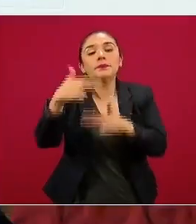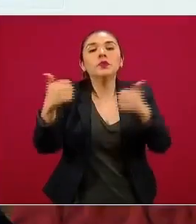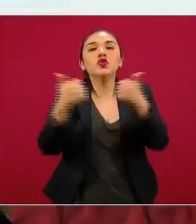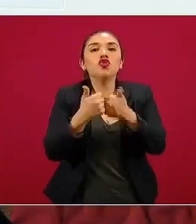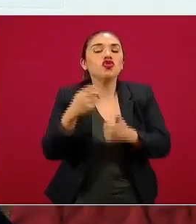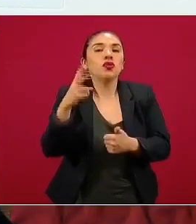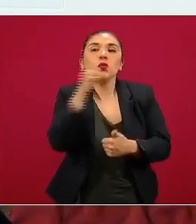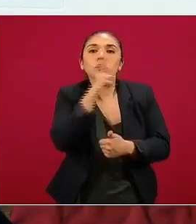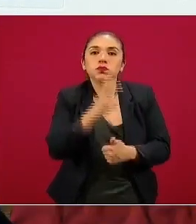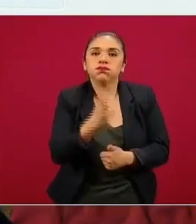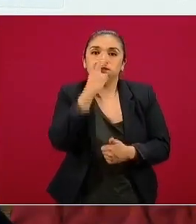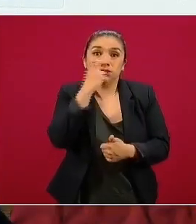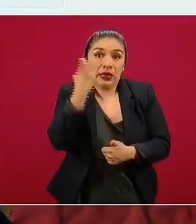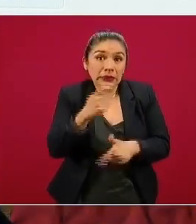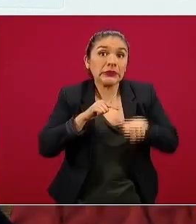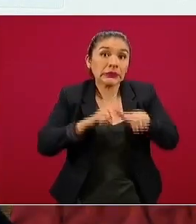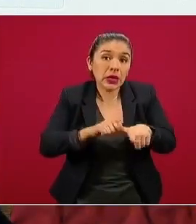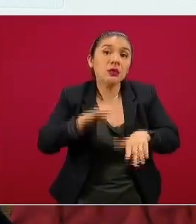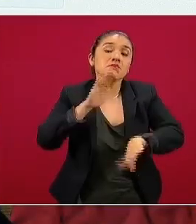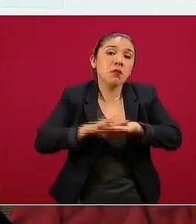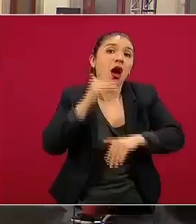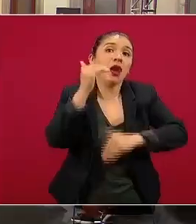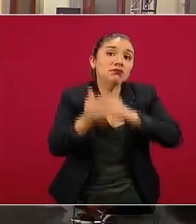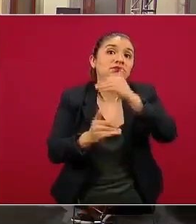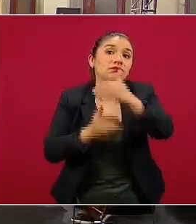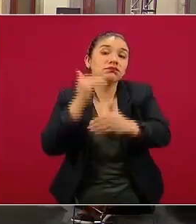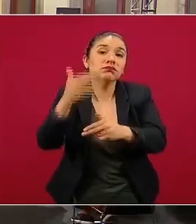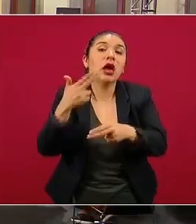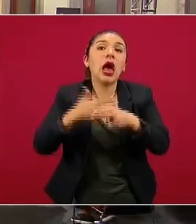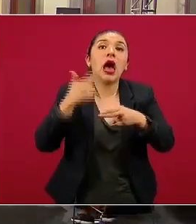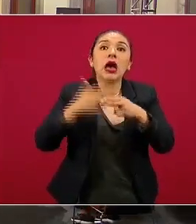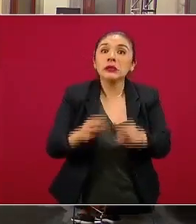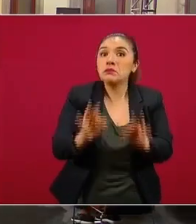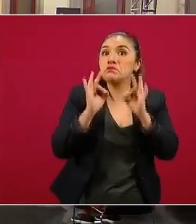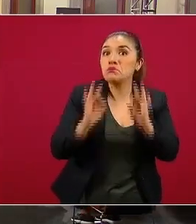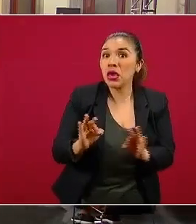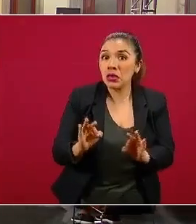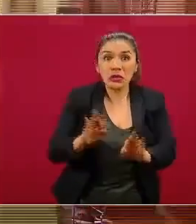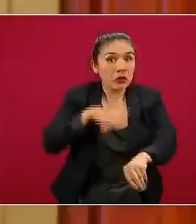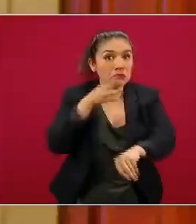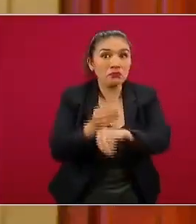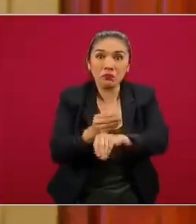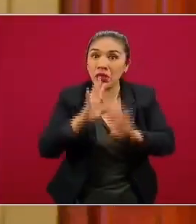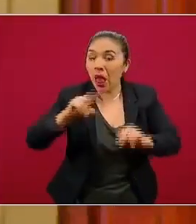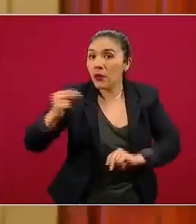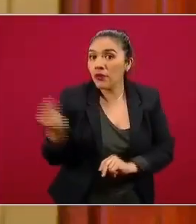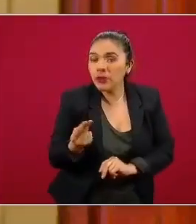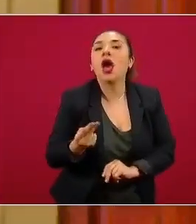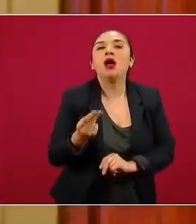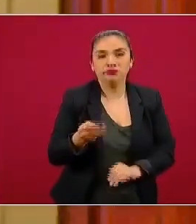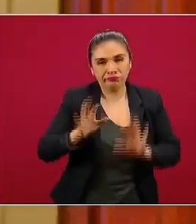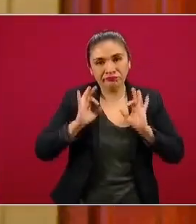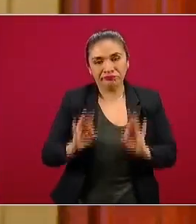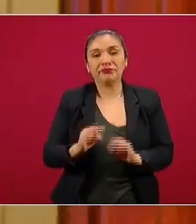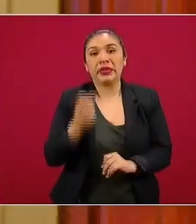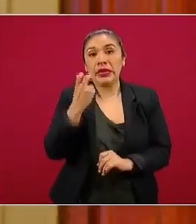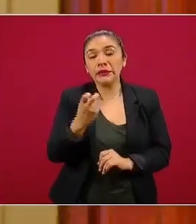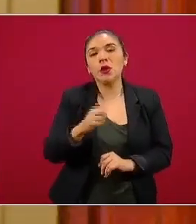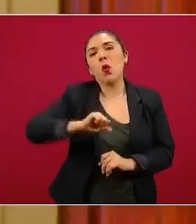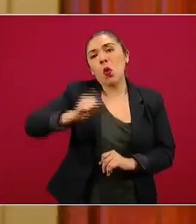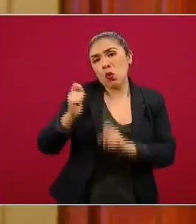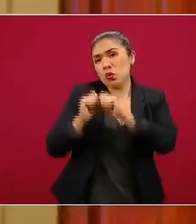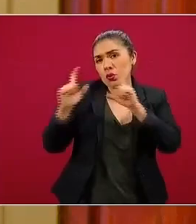ventilador. Y esto continuará en un proceso hasta que quede resuelta la necesidad correspondiente. En las siguientes